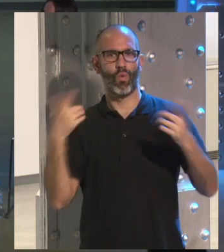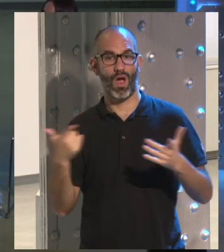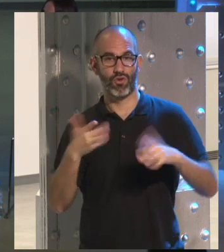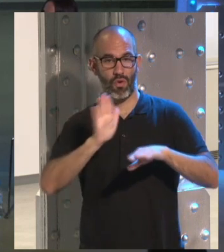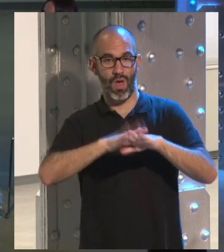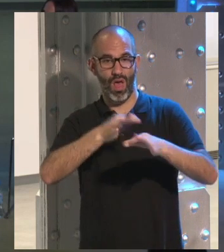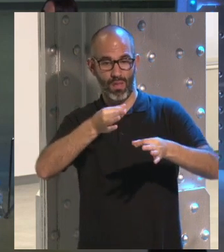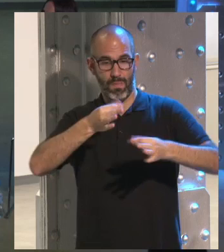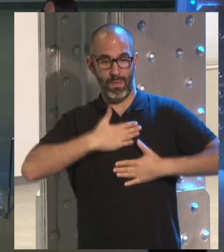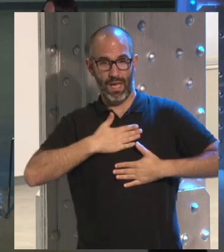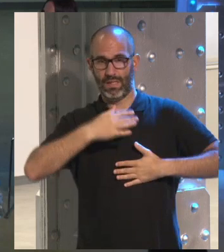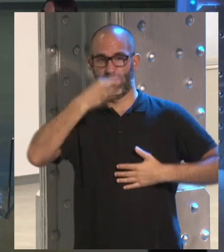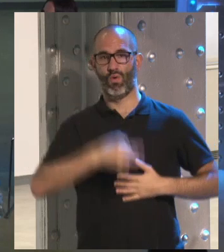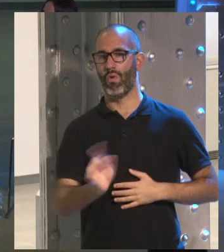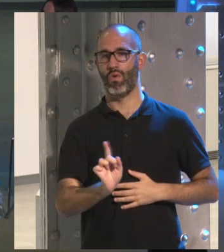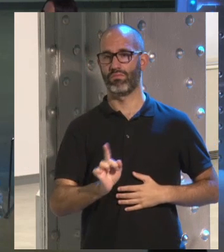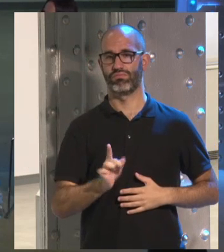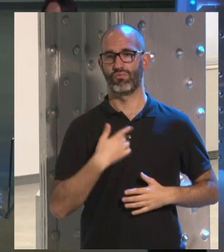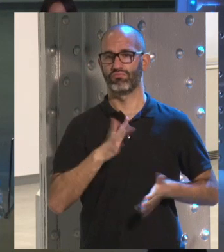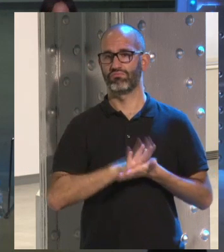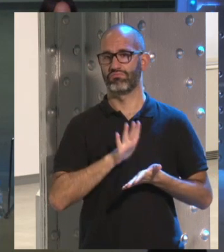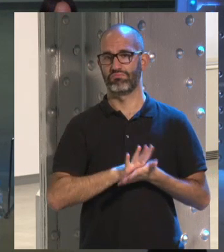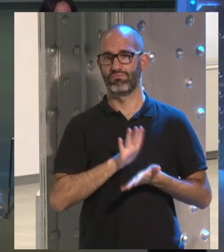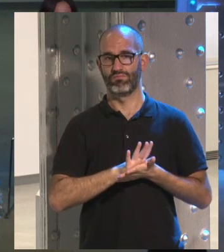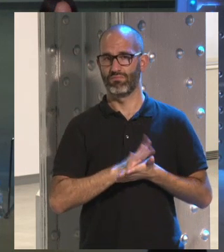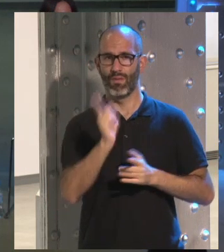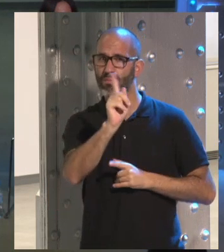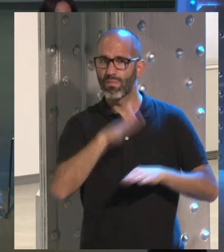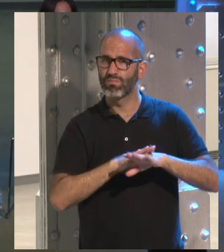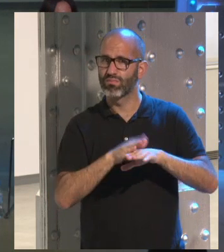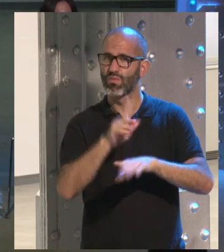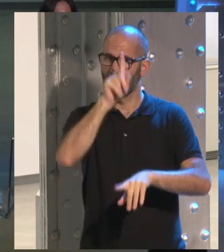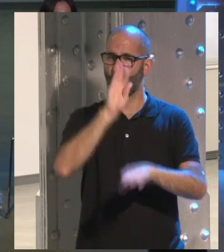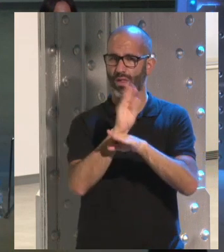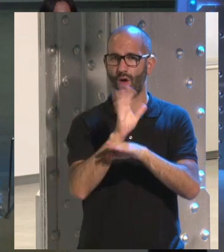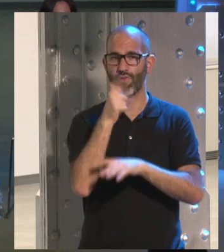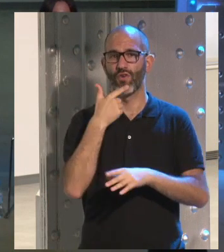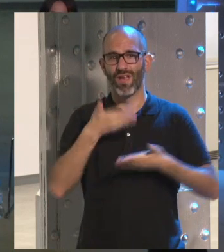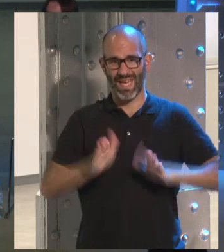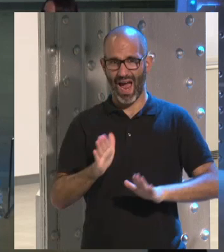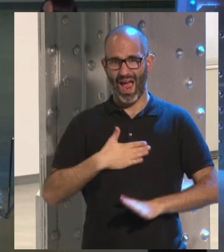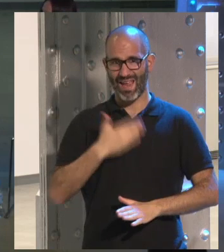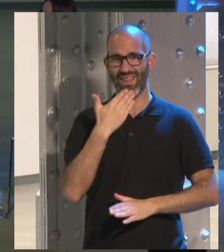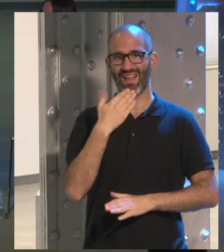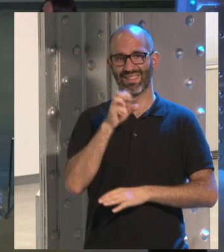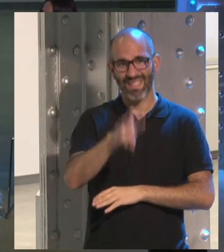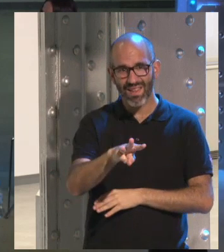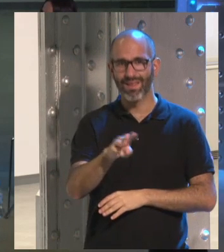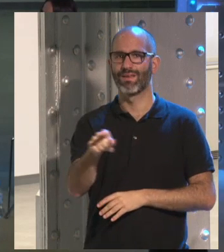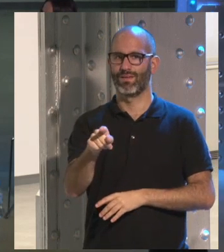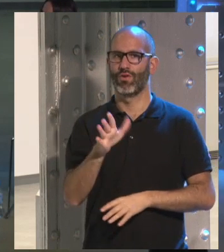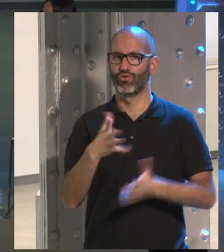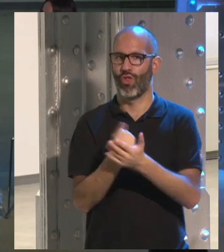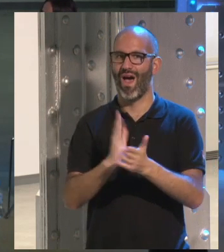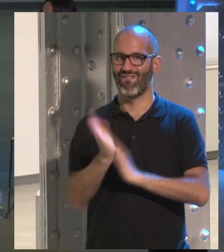pasará a mí. Y eso nos afecta a todos. A los que somos padres. Yo tengo una hija de 13 años. Y a los que